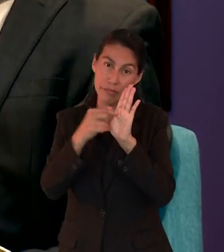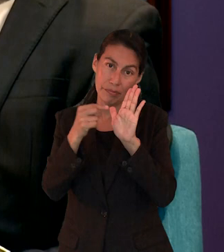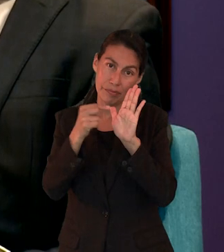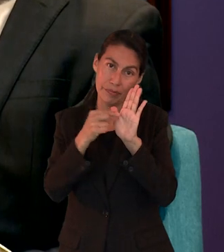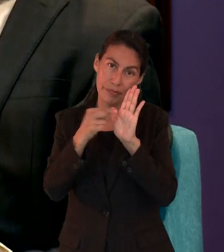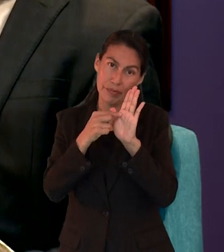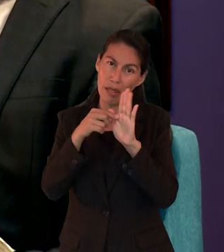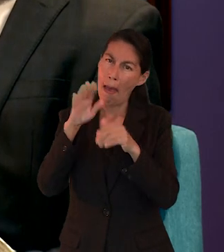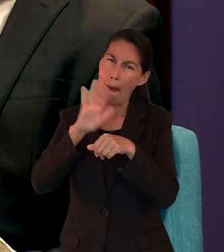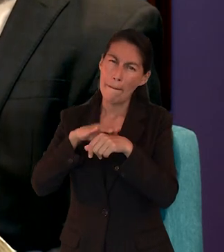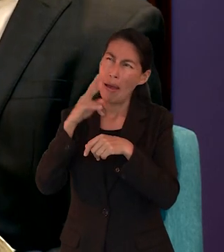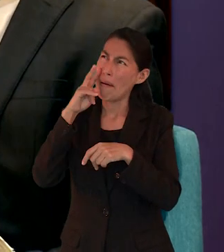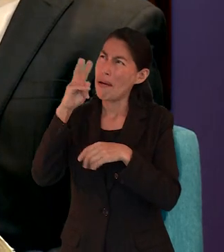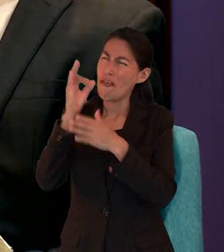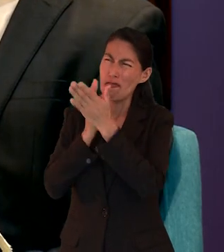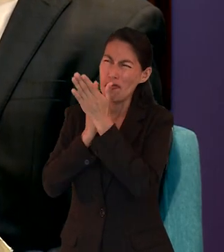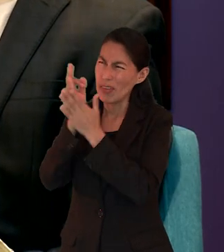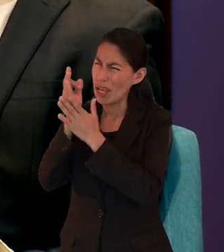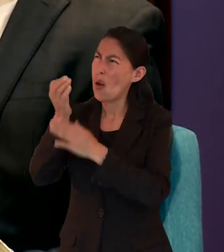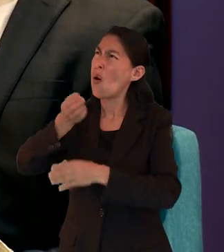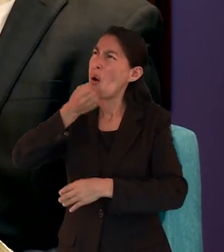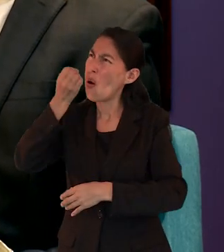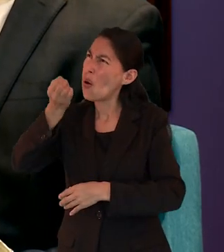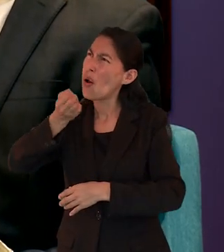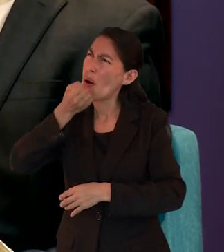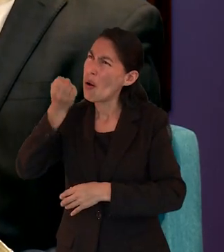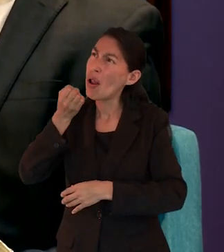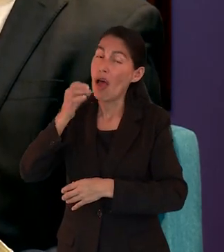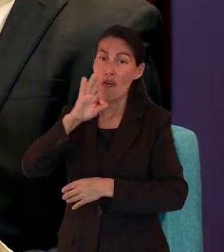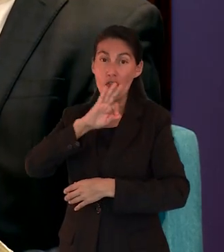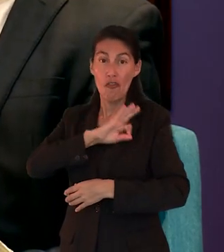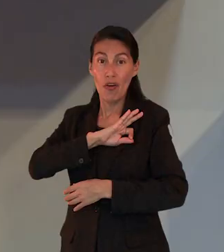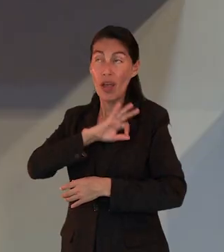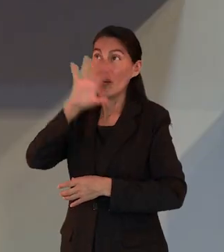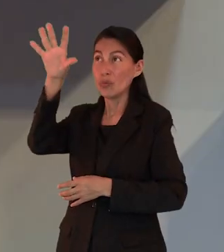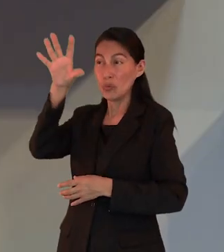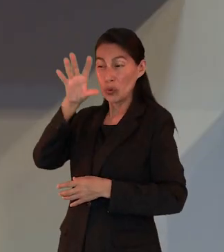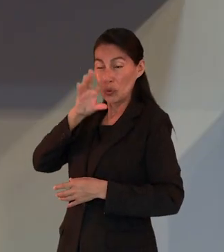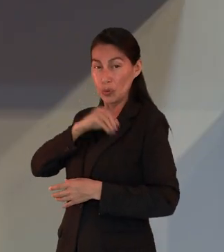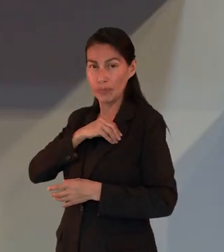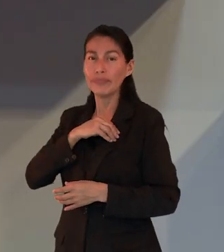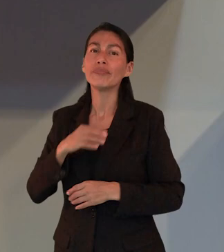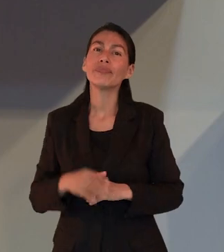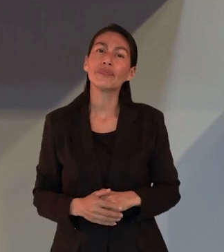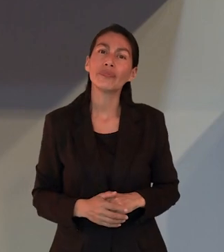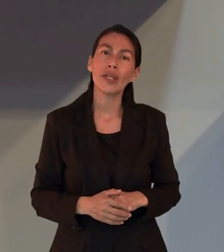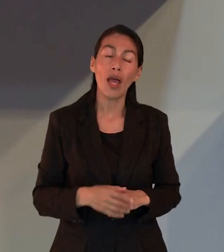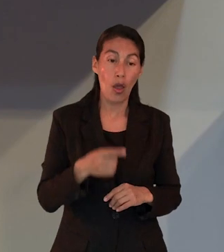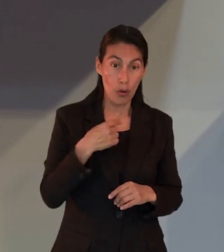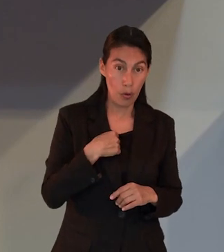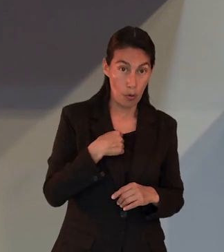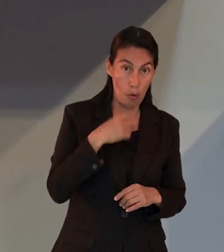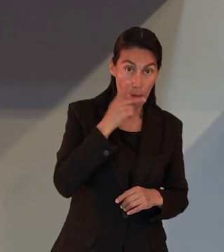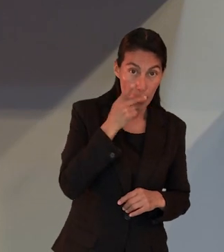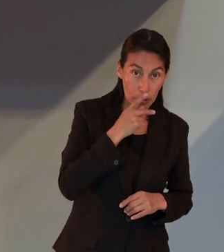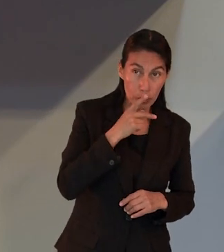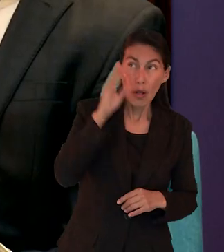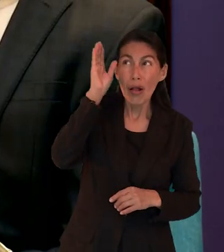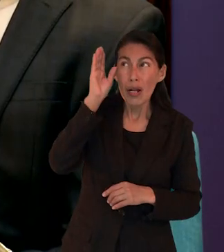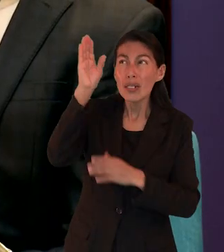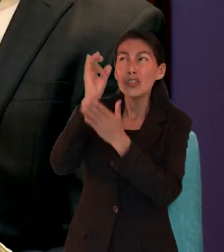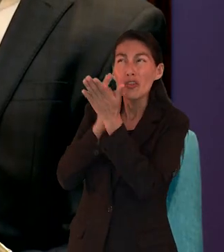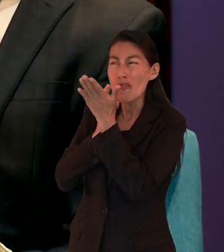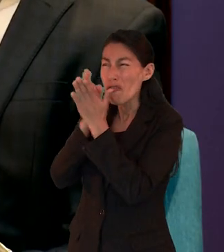aquí Pablo, ¿no? Que seamos todos imitadores de la fe. O sea, si yo como pastor estoy siguiendo a